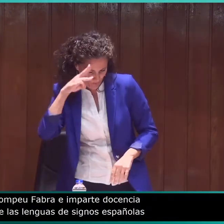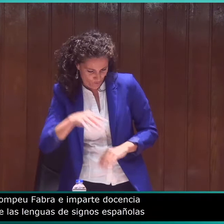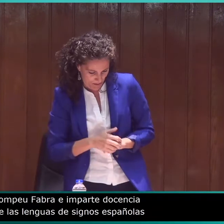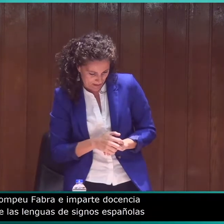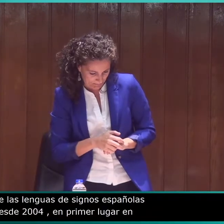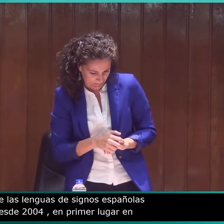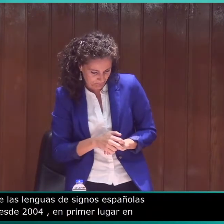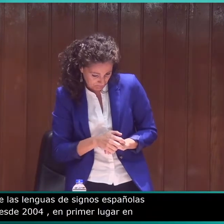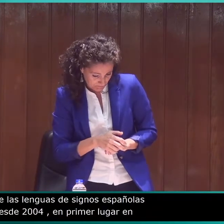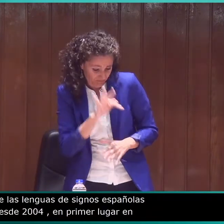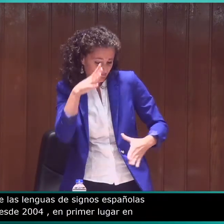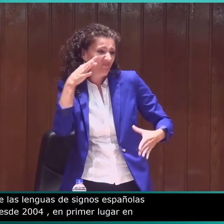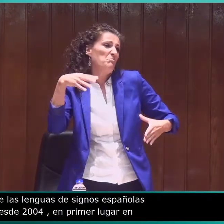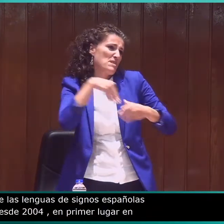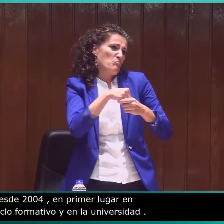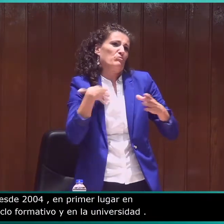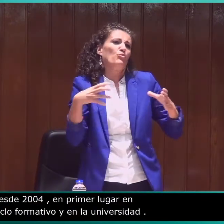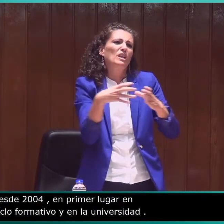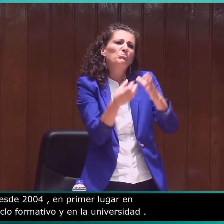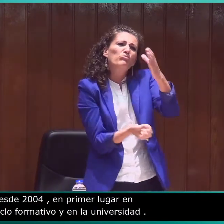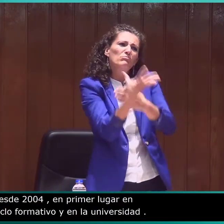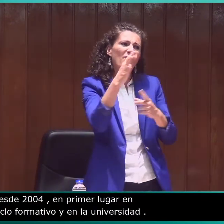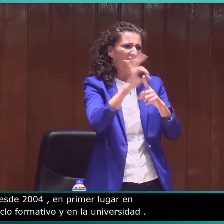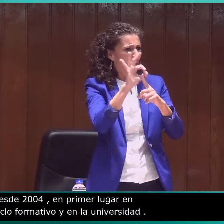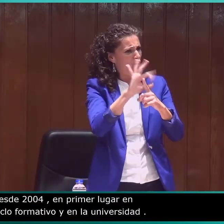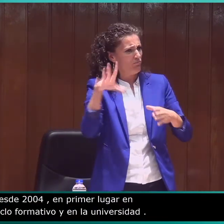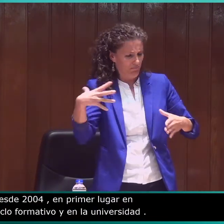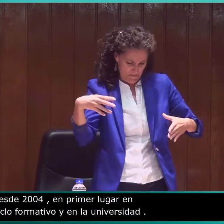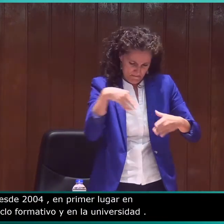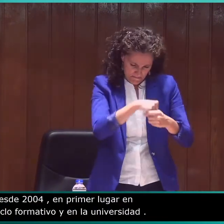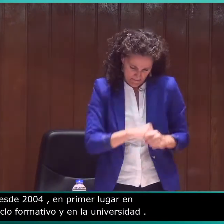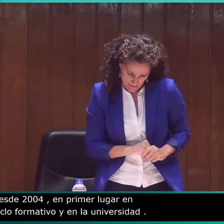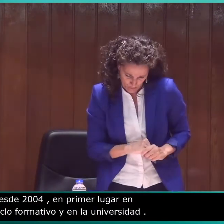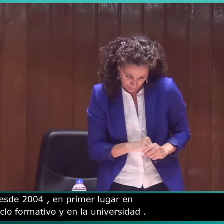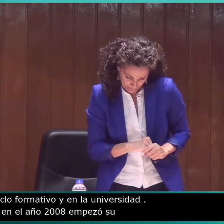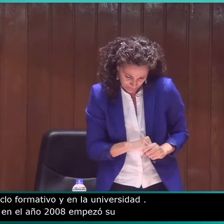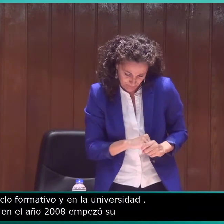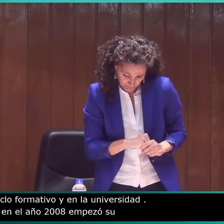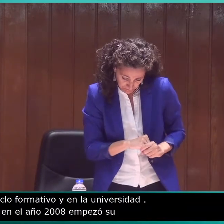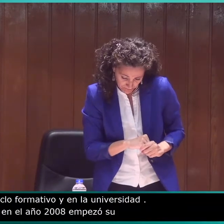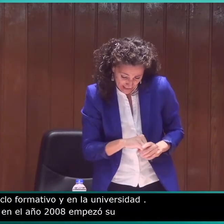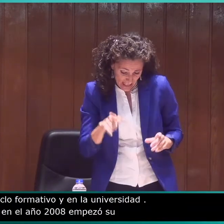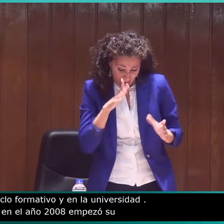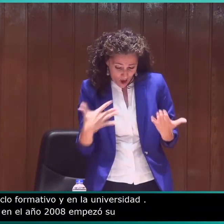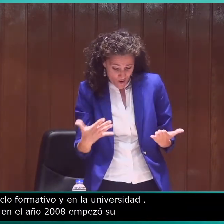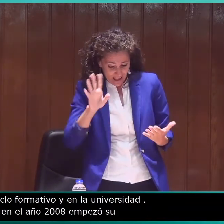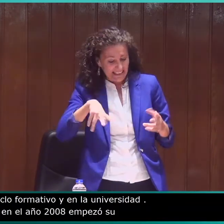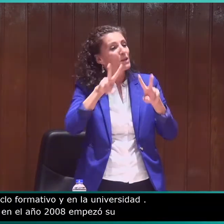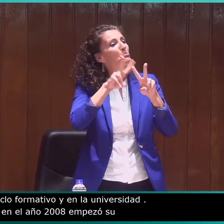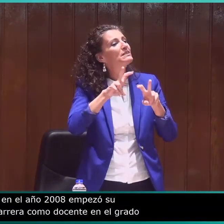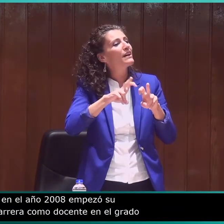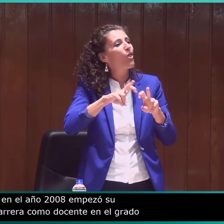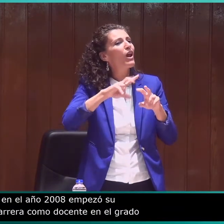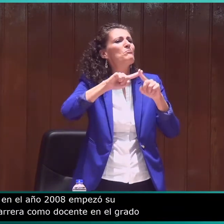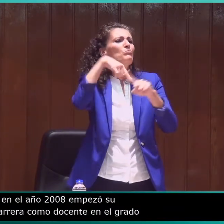de Traducción e Interpretación en la Universidad Pompeu Fabra. Y es miembro del equipo que conformó dicho grado.